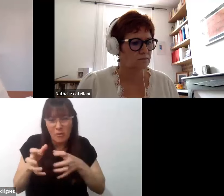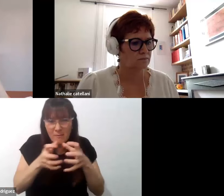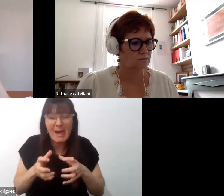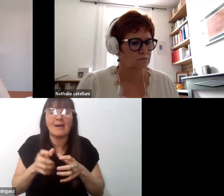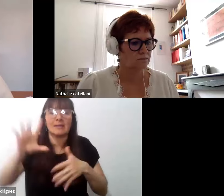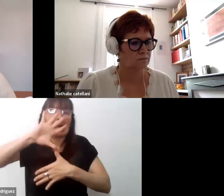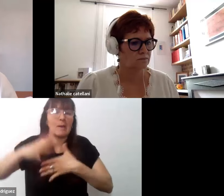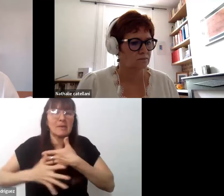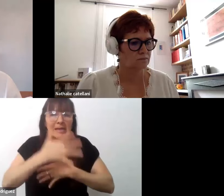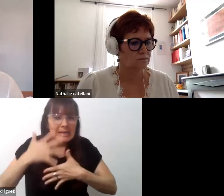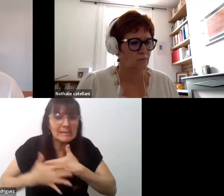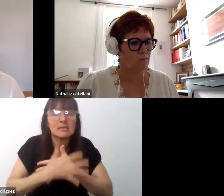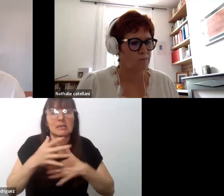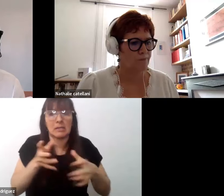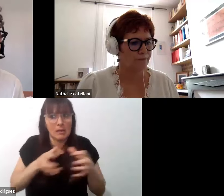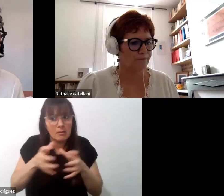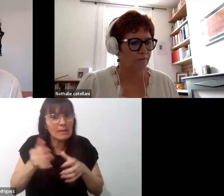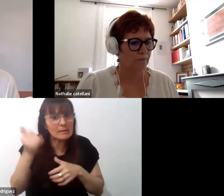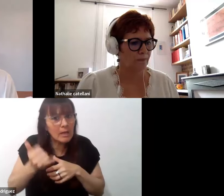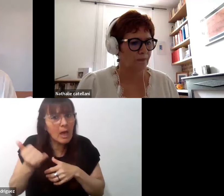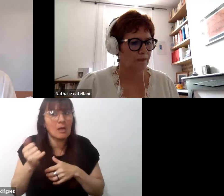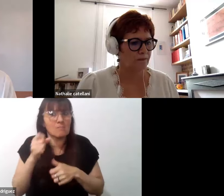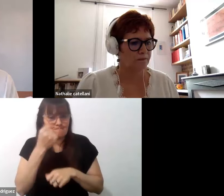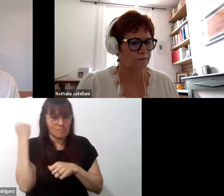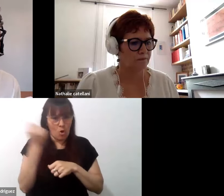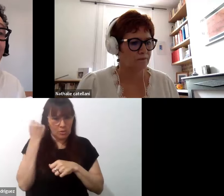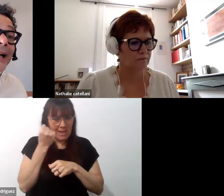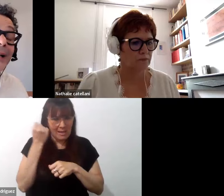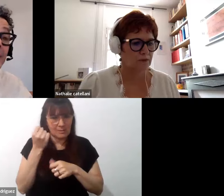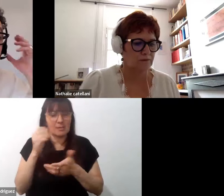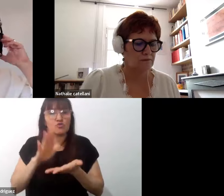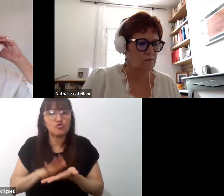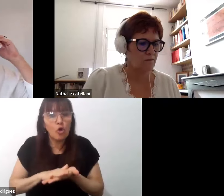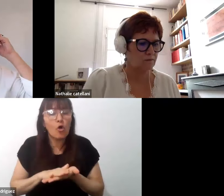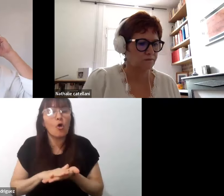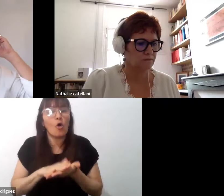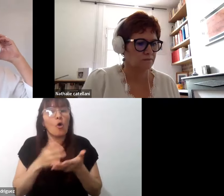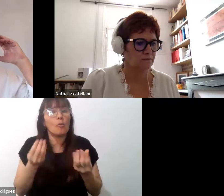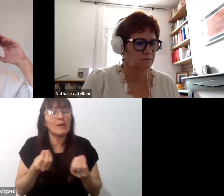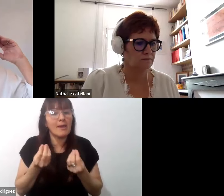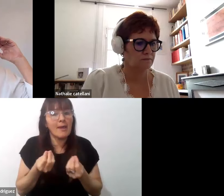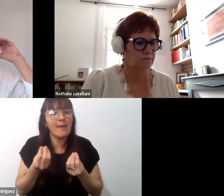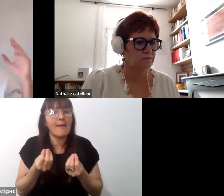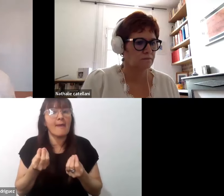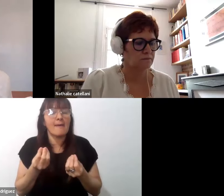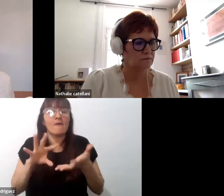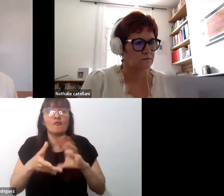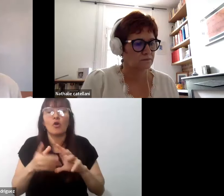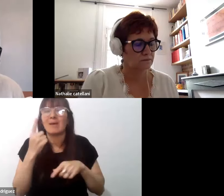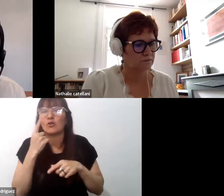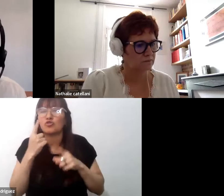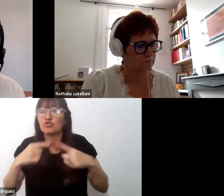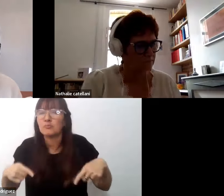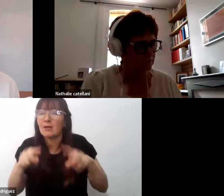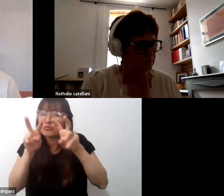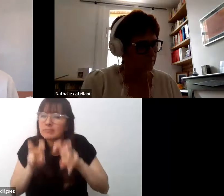Latina, un debate muy importante acerca de la viabilidad epistemológica, metodológica